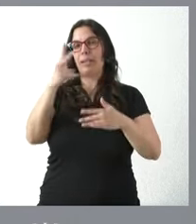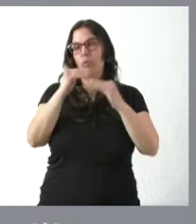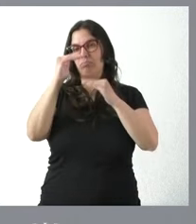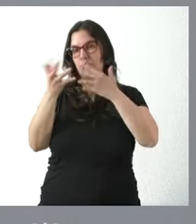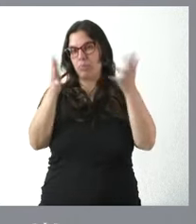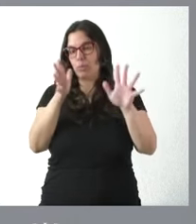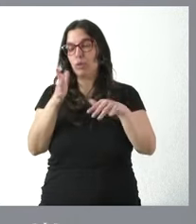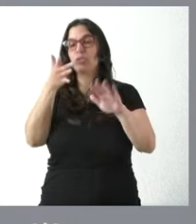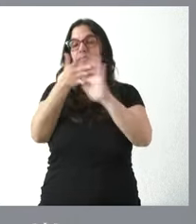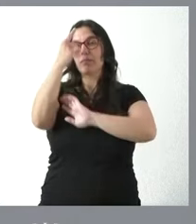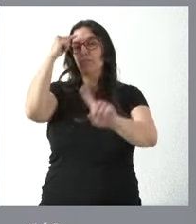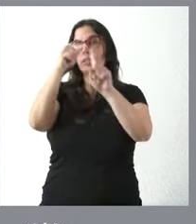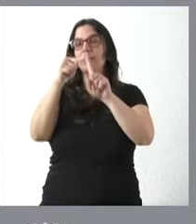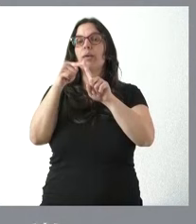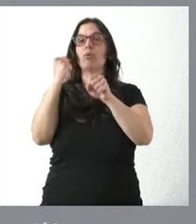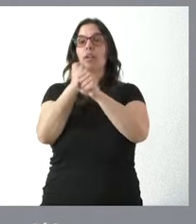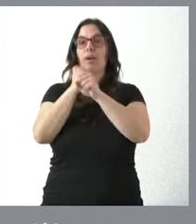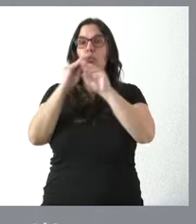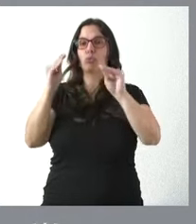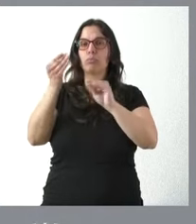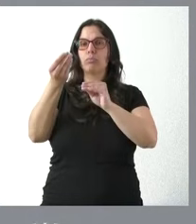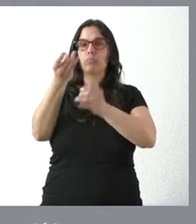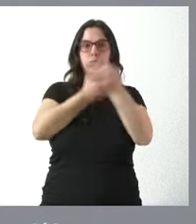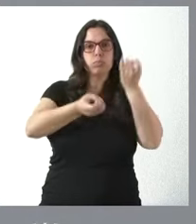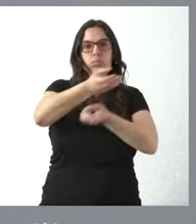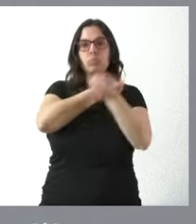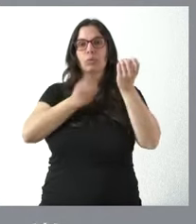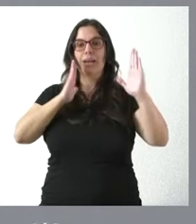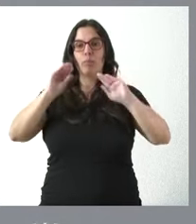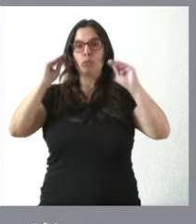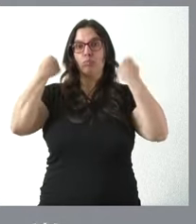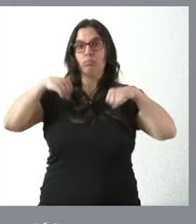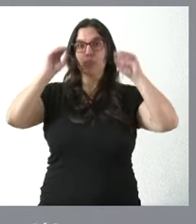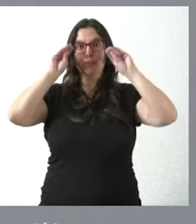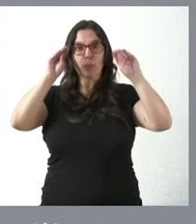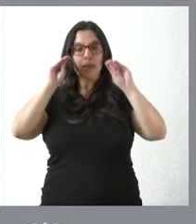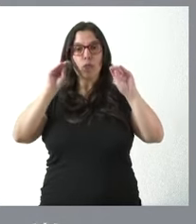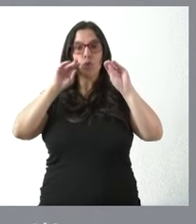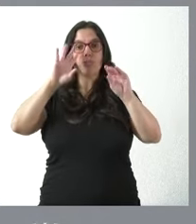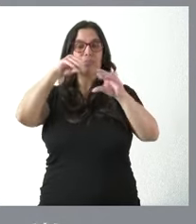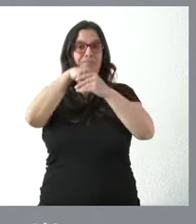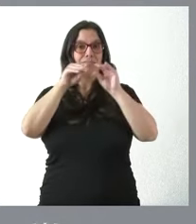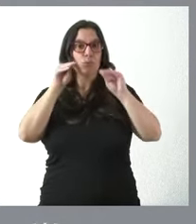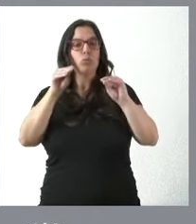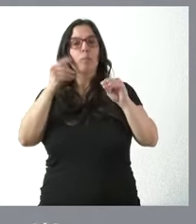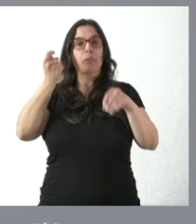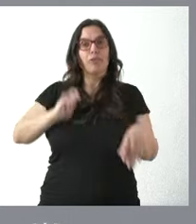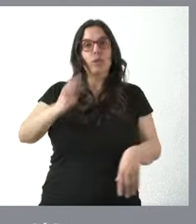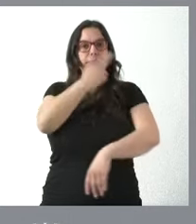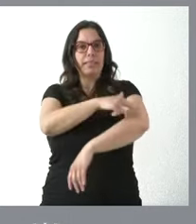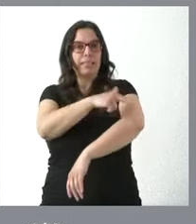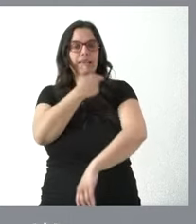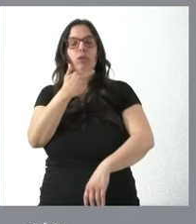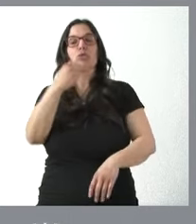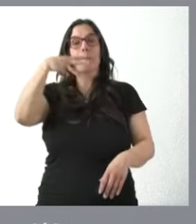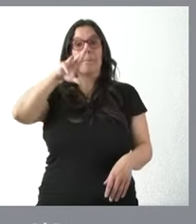con el objeto de cubrir el flujo de trabajo que se genere en la formación especializada de los médicos internos residentes, de los profesionales sanitarios internos